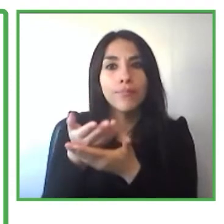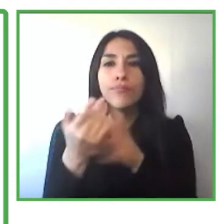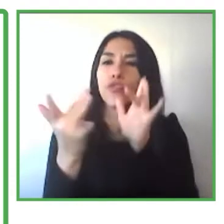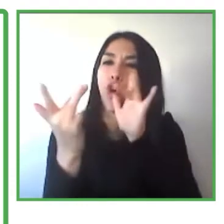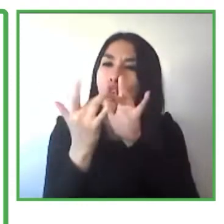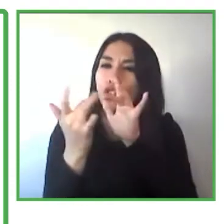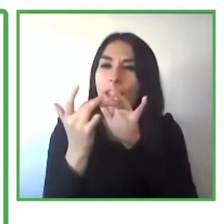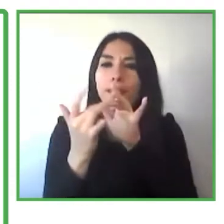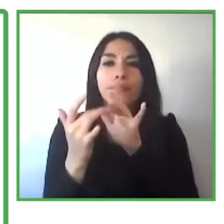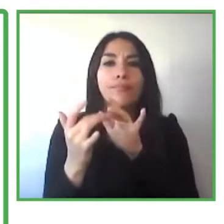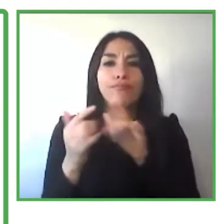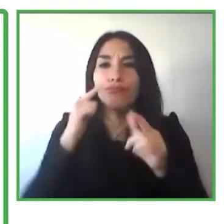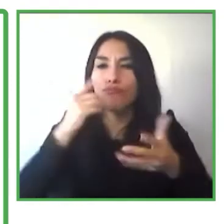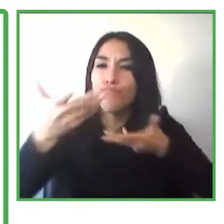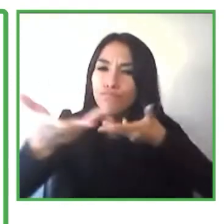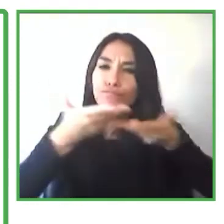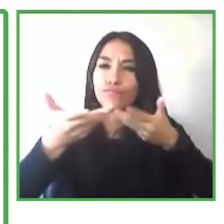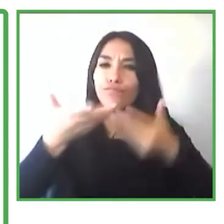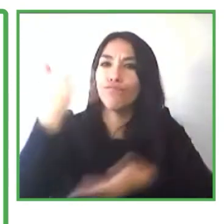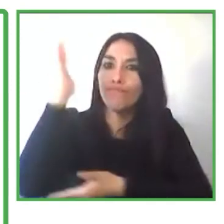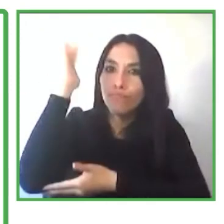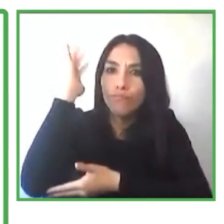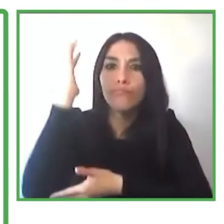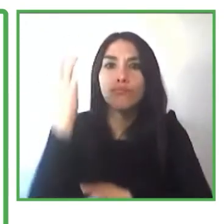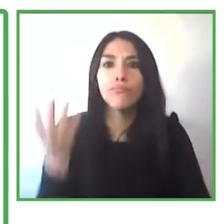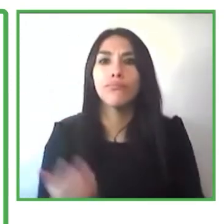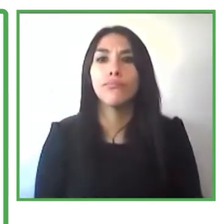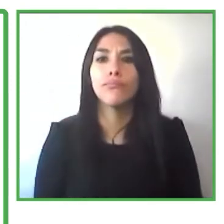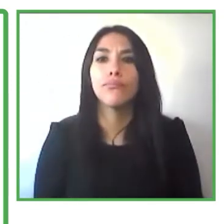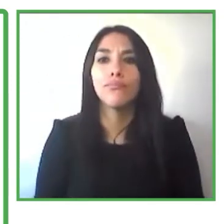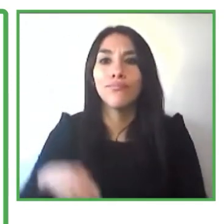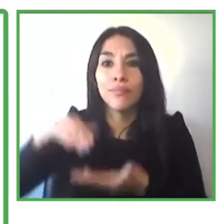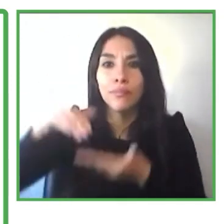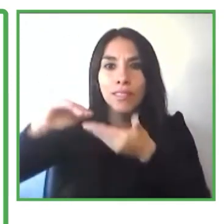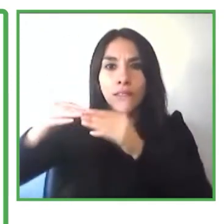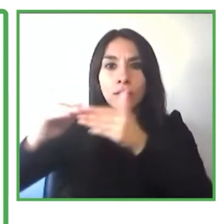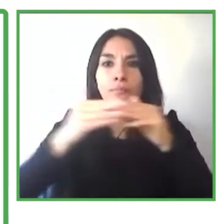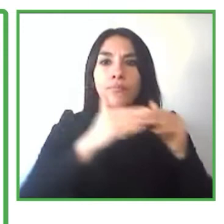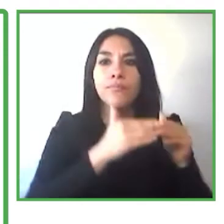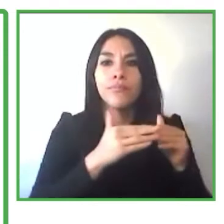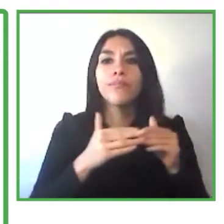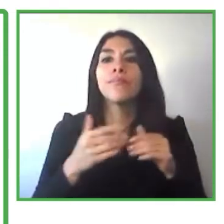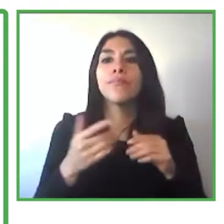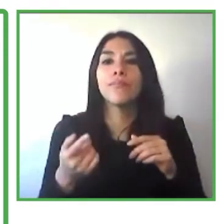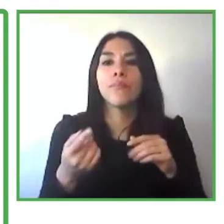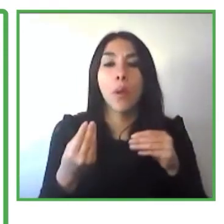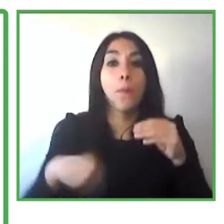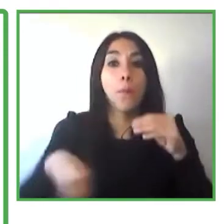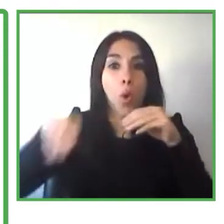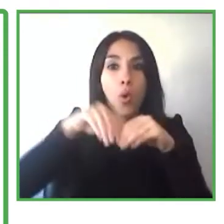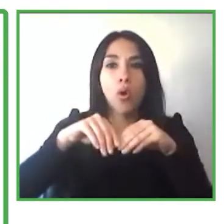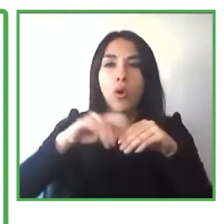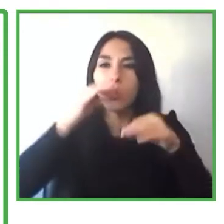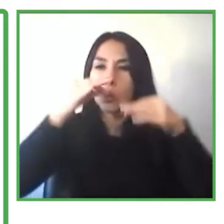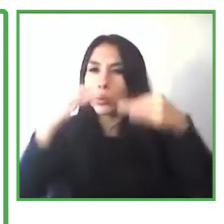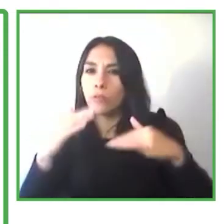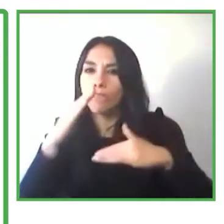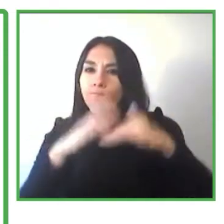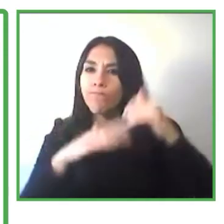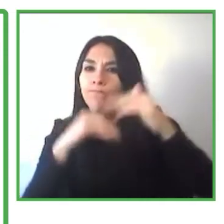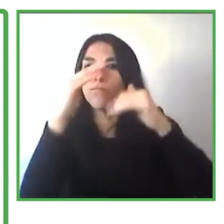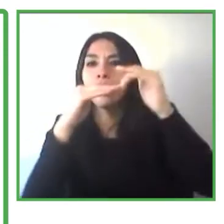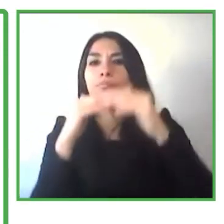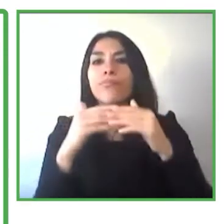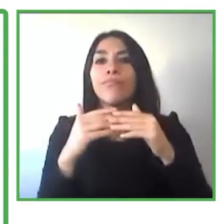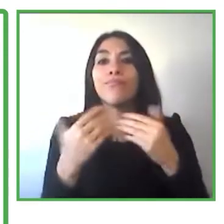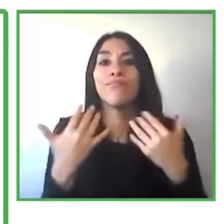regionales pero además por el establecimiento de redes nacionales o apoyo al establecimiento